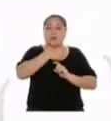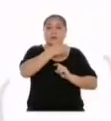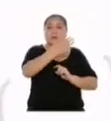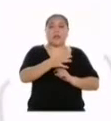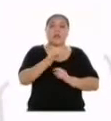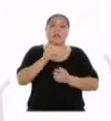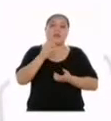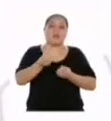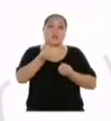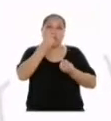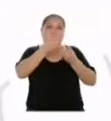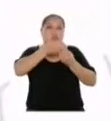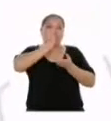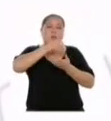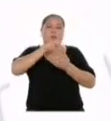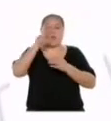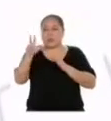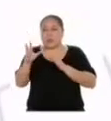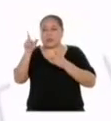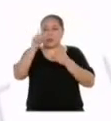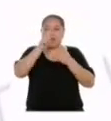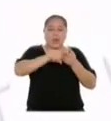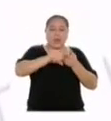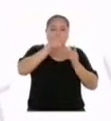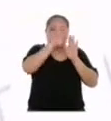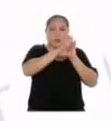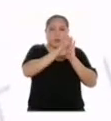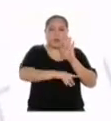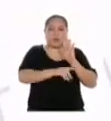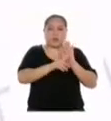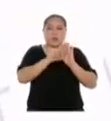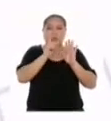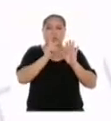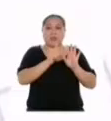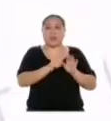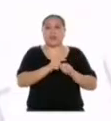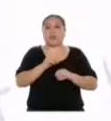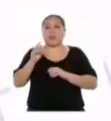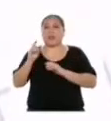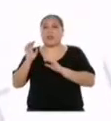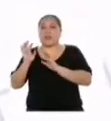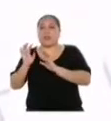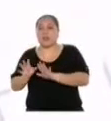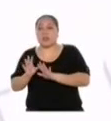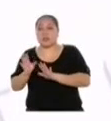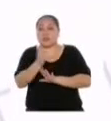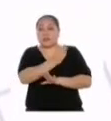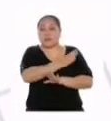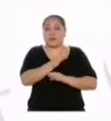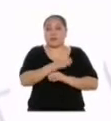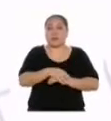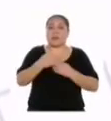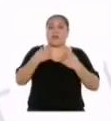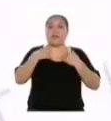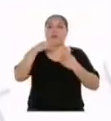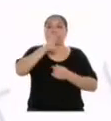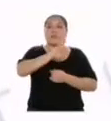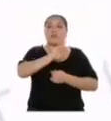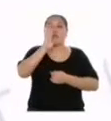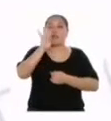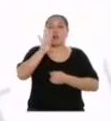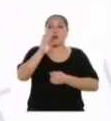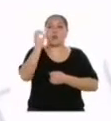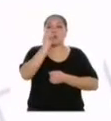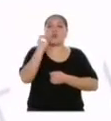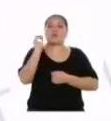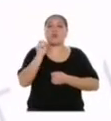que toman de 3 hasta menos de 6 y de 6 hasta menos de 9 vasos de agua por día, tenemos 74%. Ese